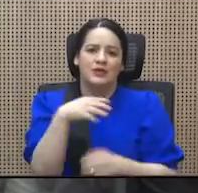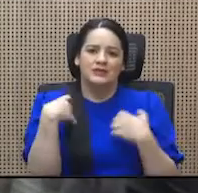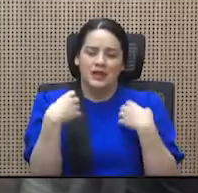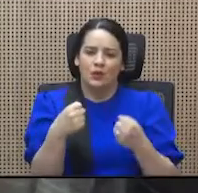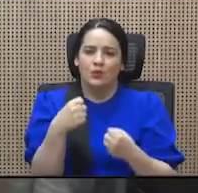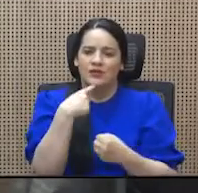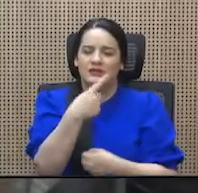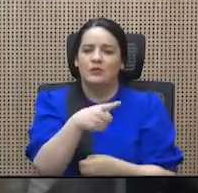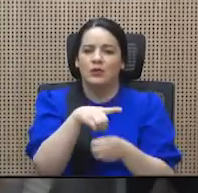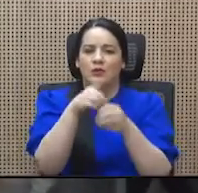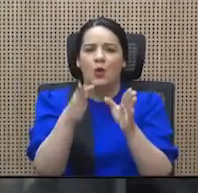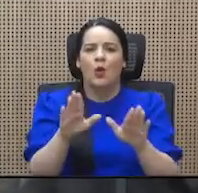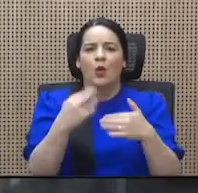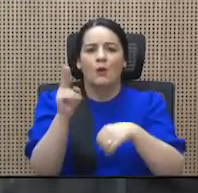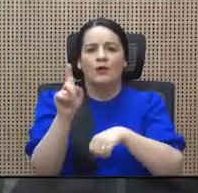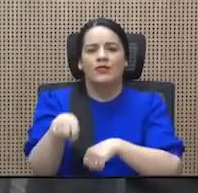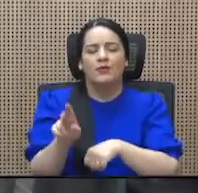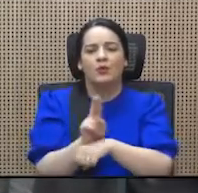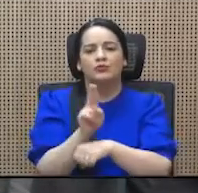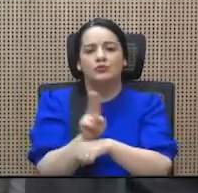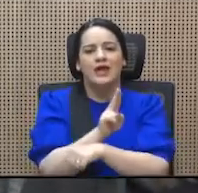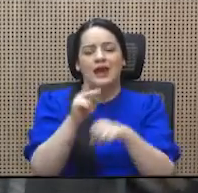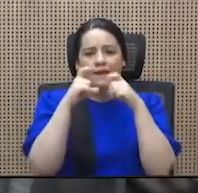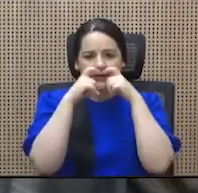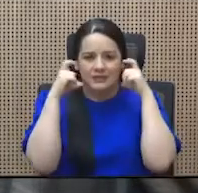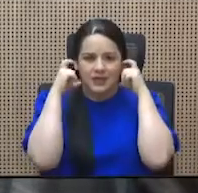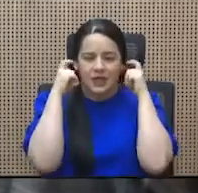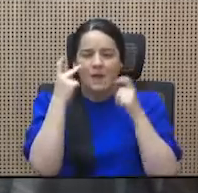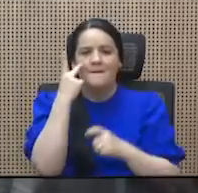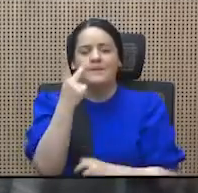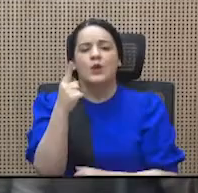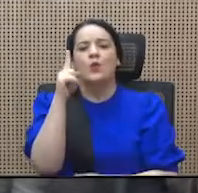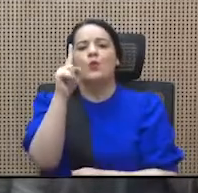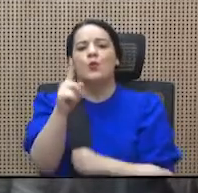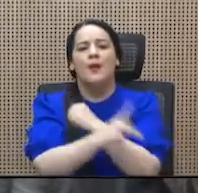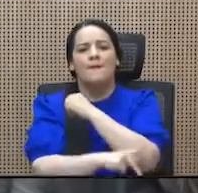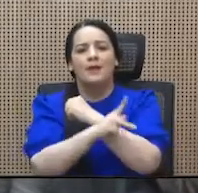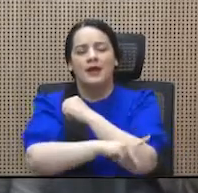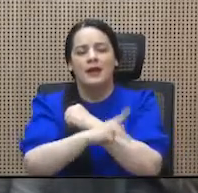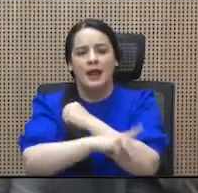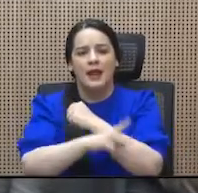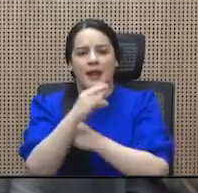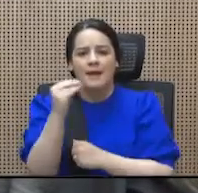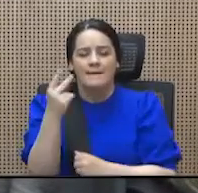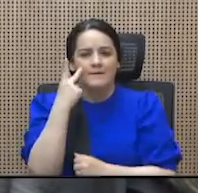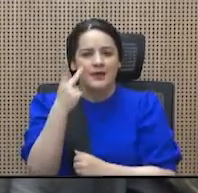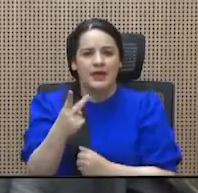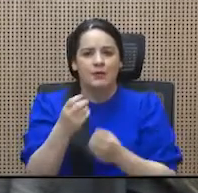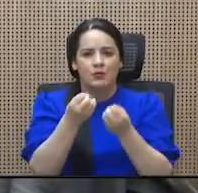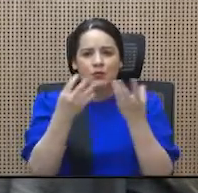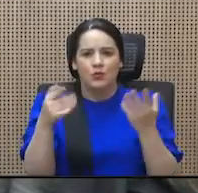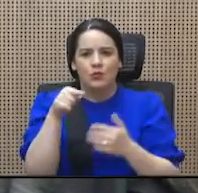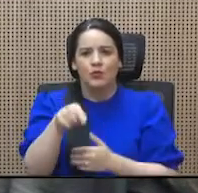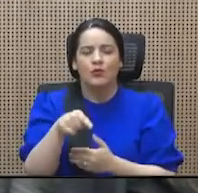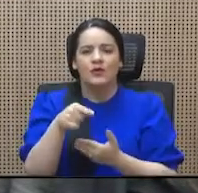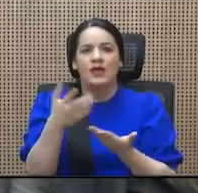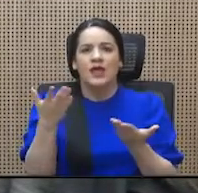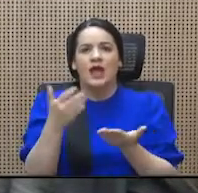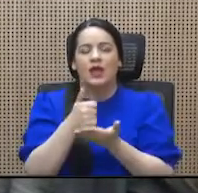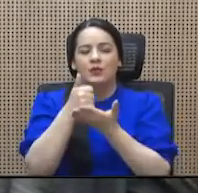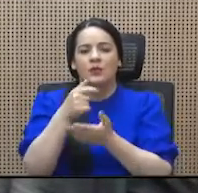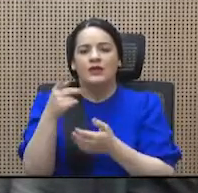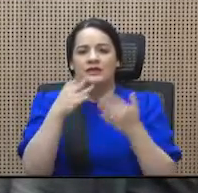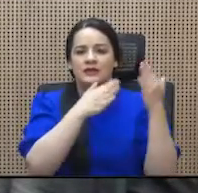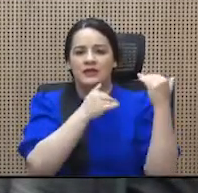mascarilla, hoy veo una patria que realmente palidece ayuna de libertad, ayuna de esperanza,